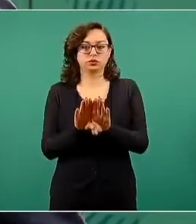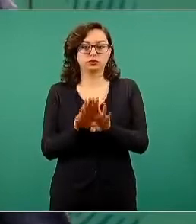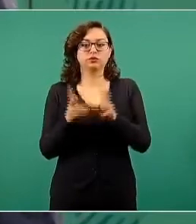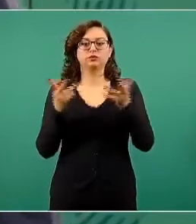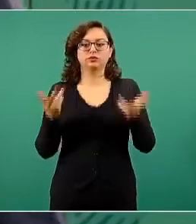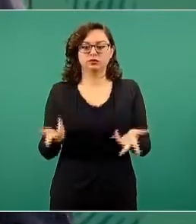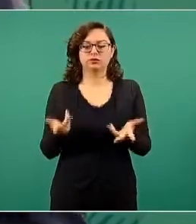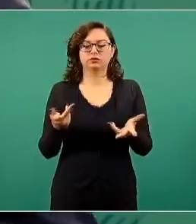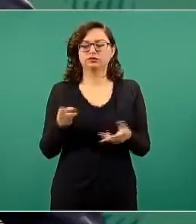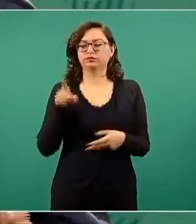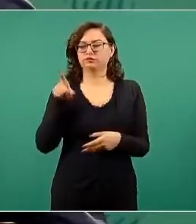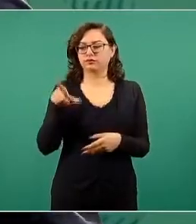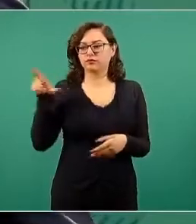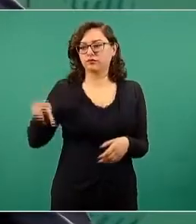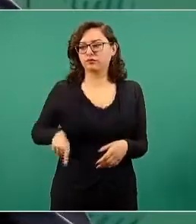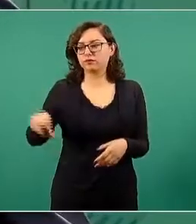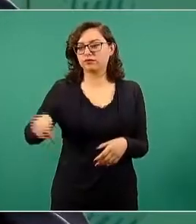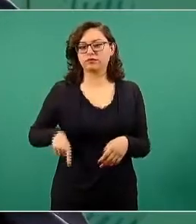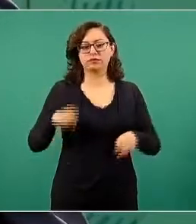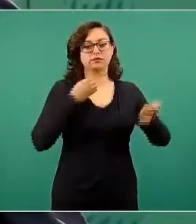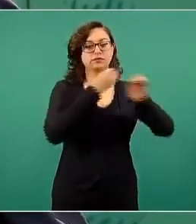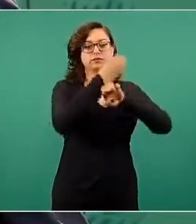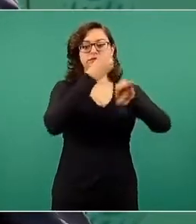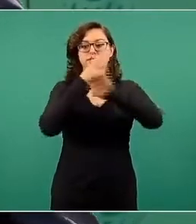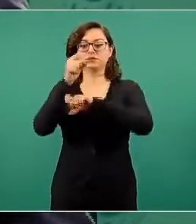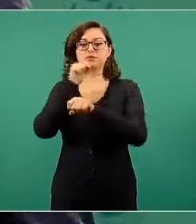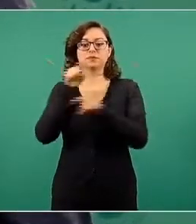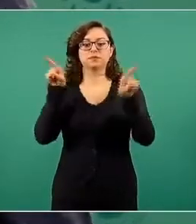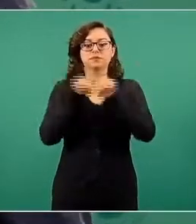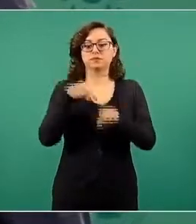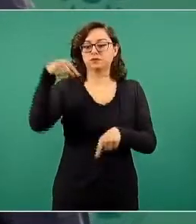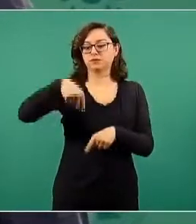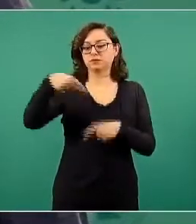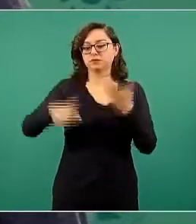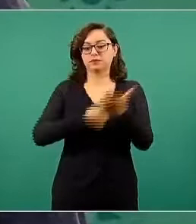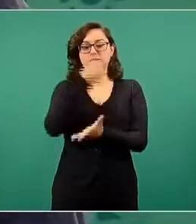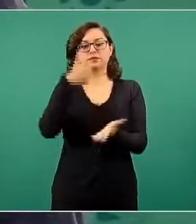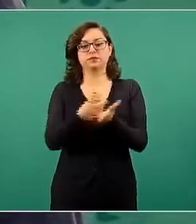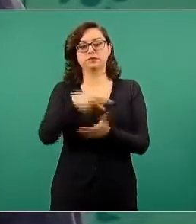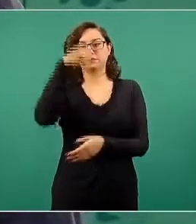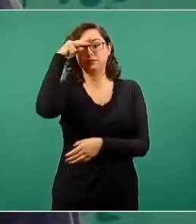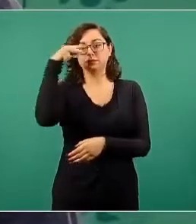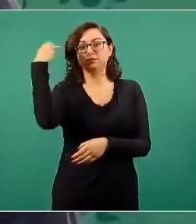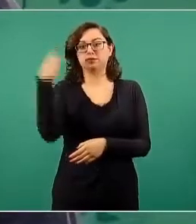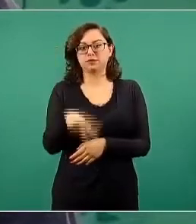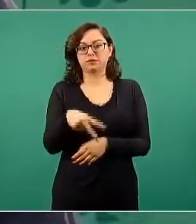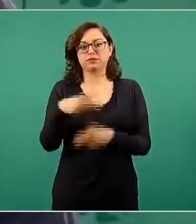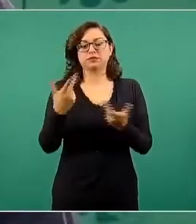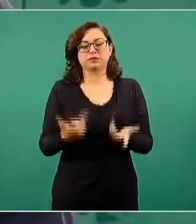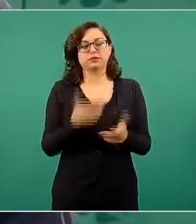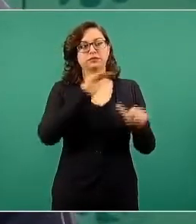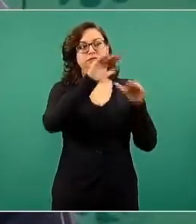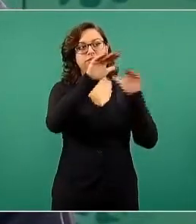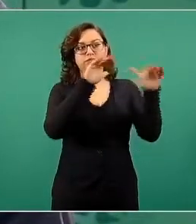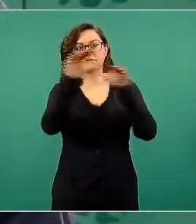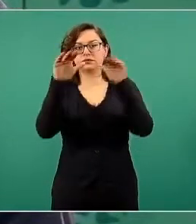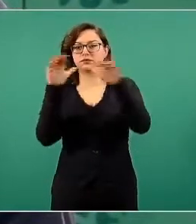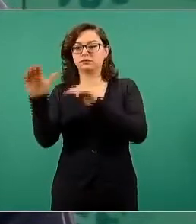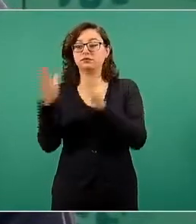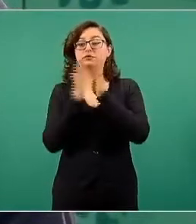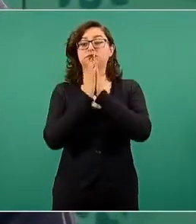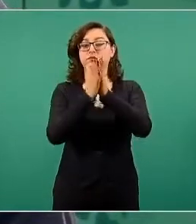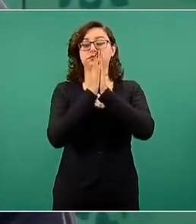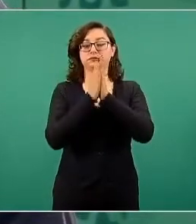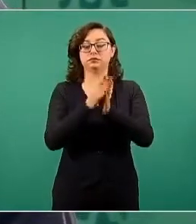para que aceptáramos el descuento en nuestras participaciones